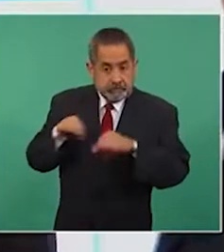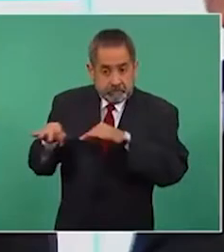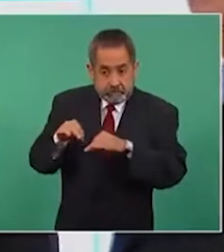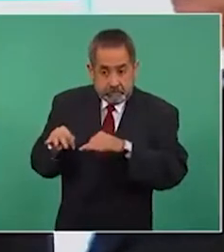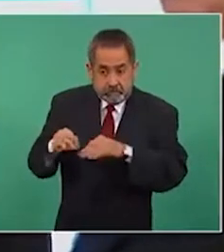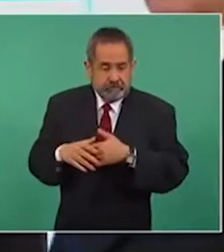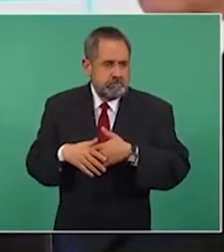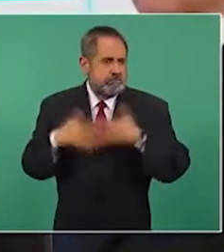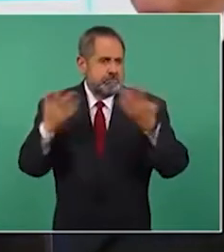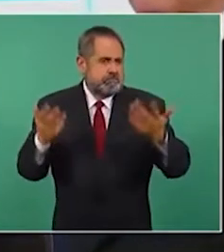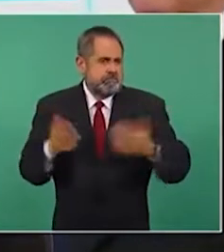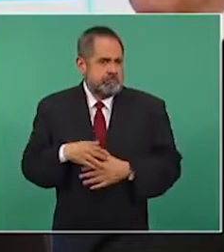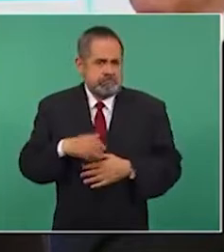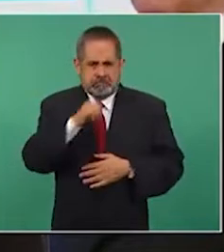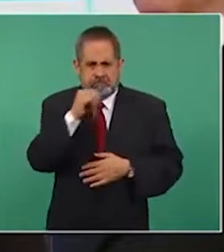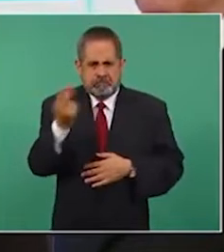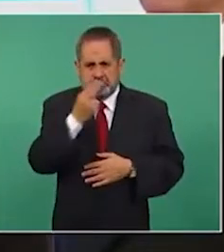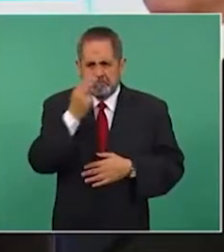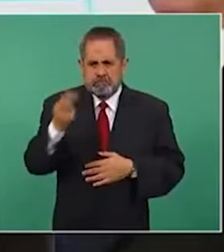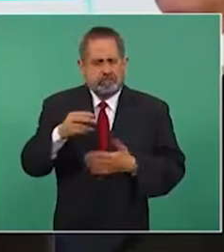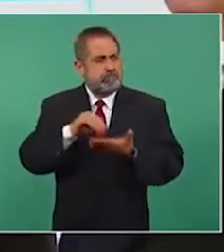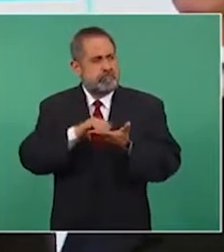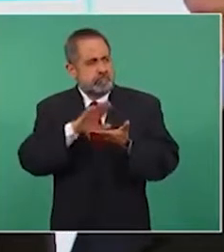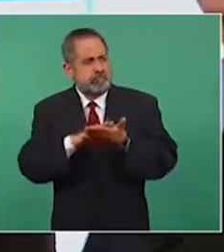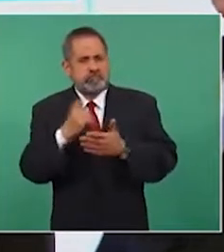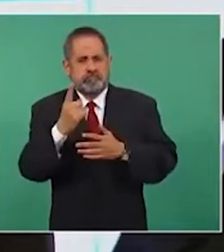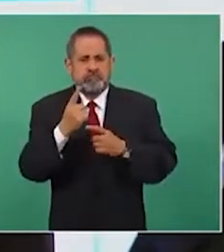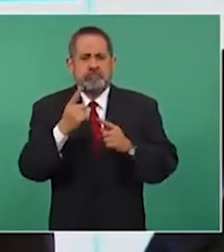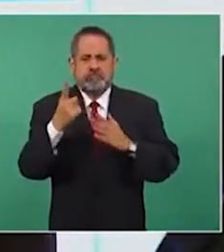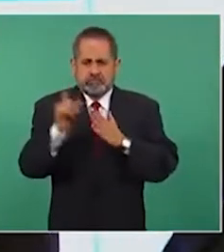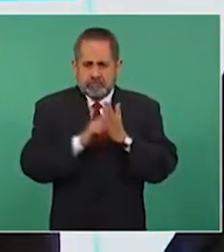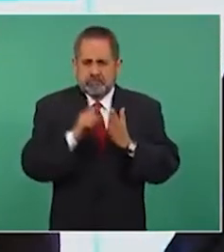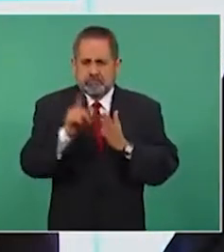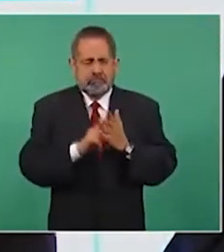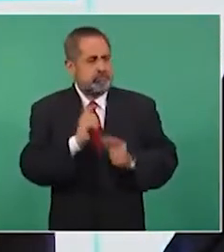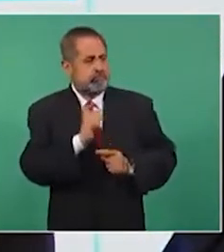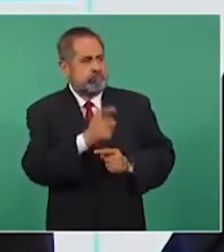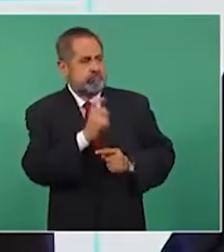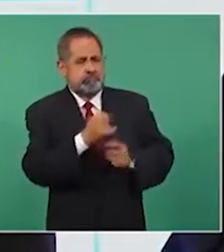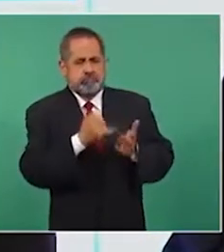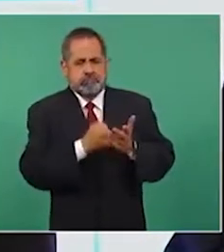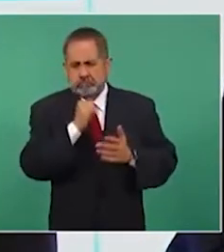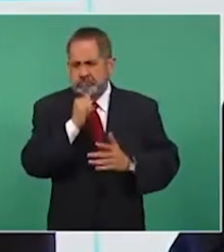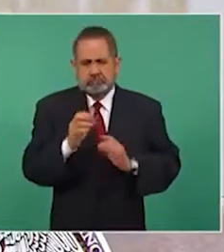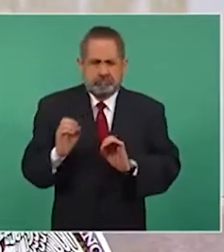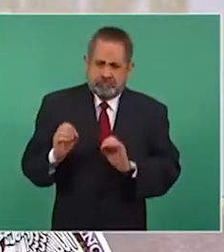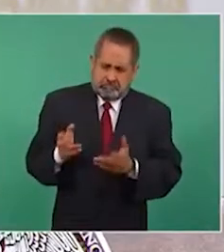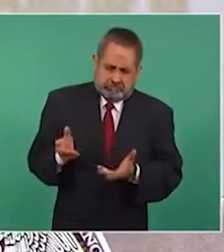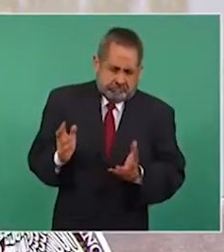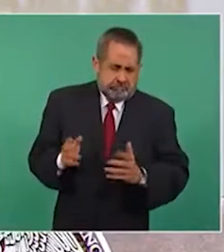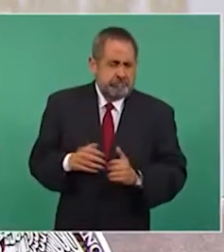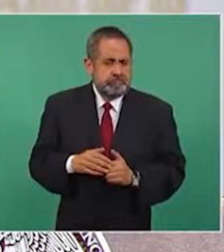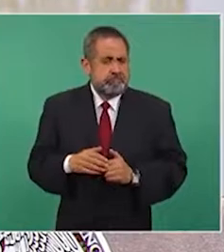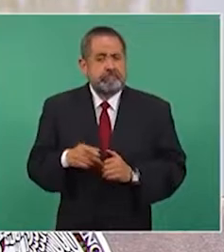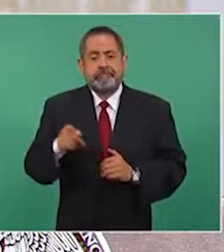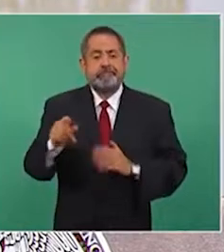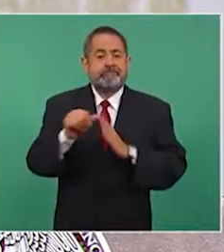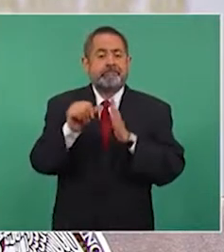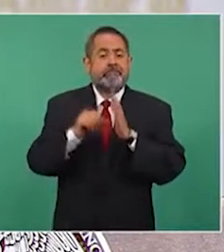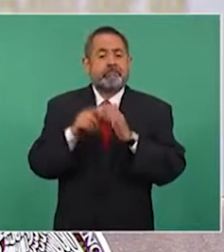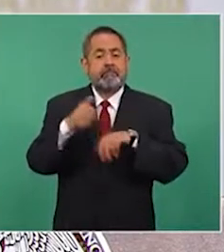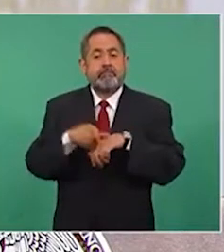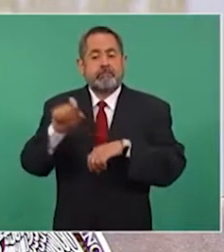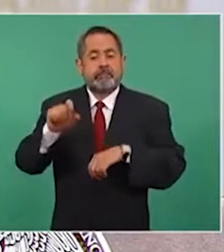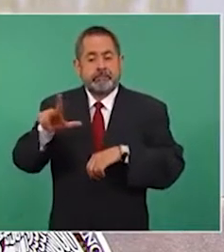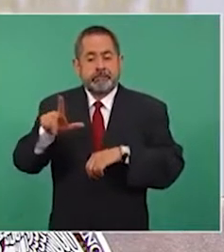obligación de presentar las declaraciones o pagar contribuciones. Y justo lo que se agregó en el artículo 27 del